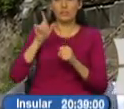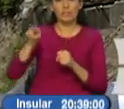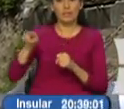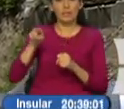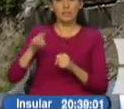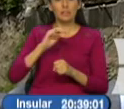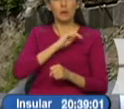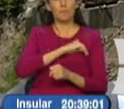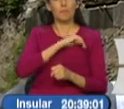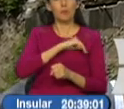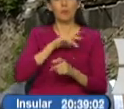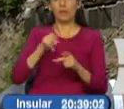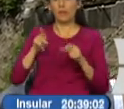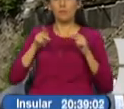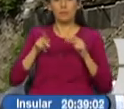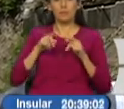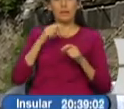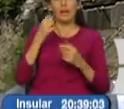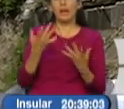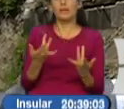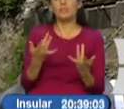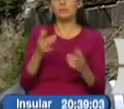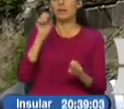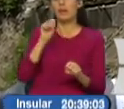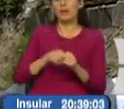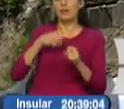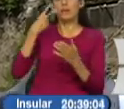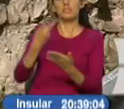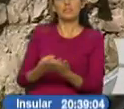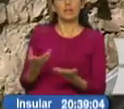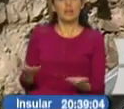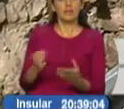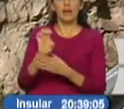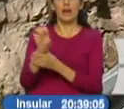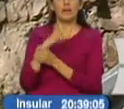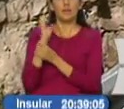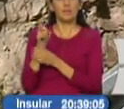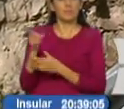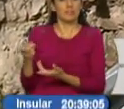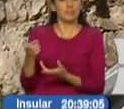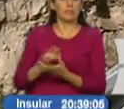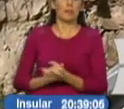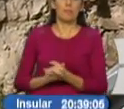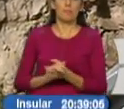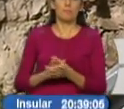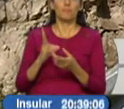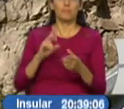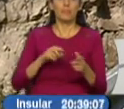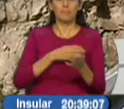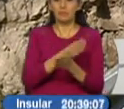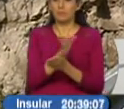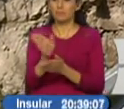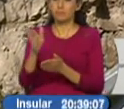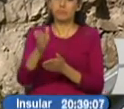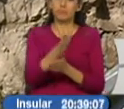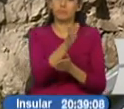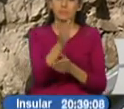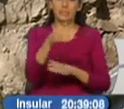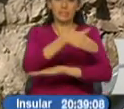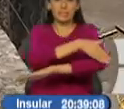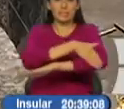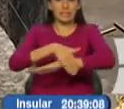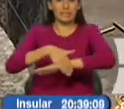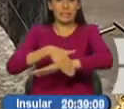municipio nos dijo que si el puente no se caía no podía entrar en emergencia. A más de los desvíos que deben realizar los habitantes y la mala condición de las vías